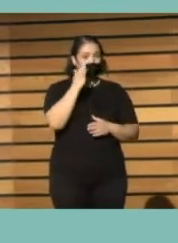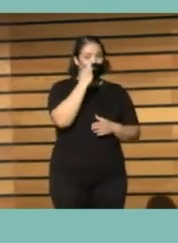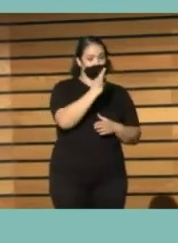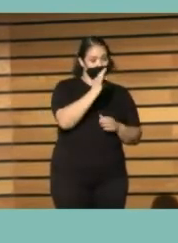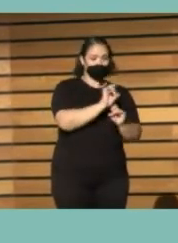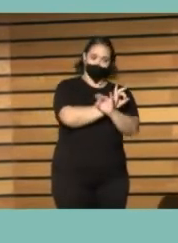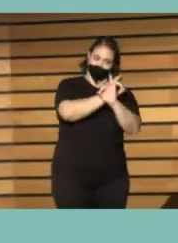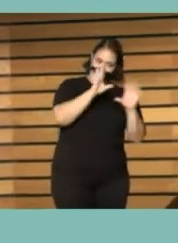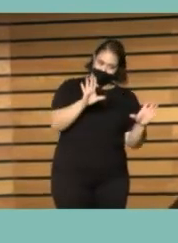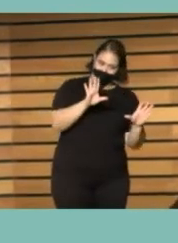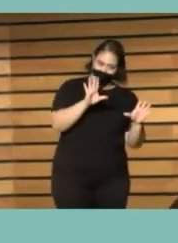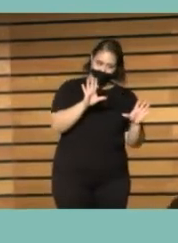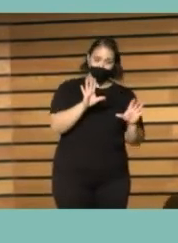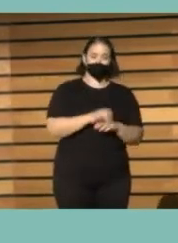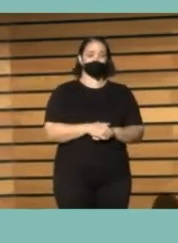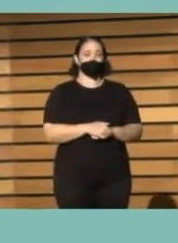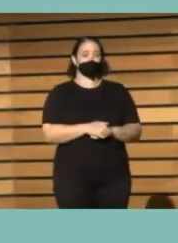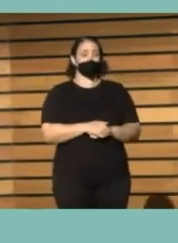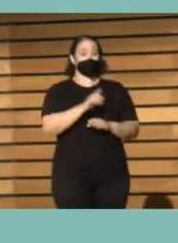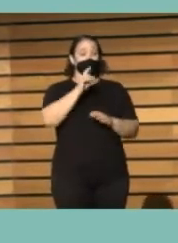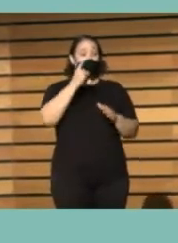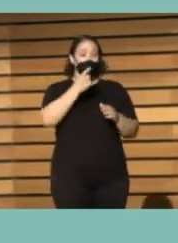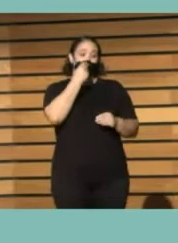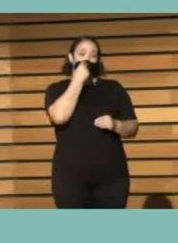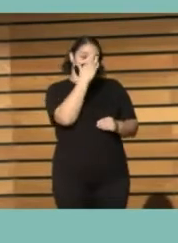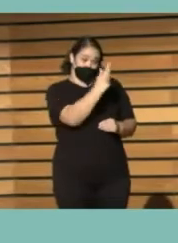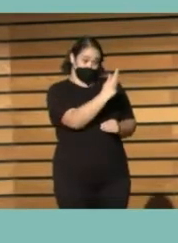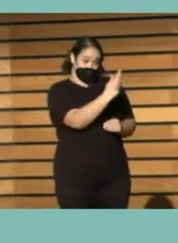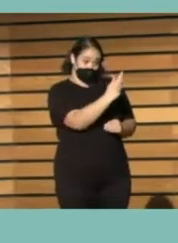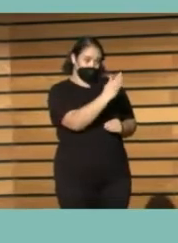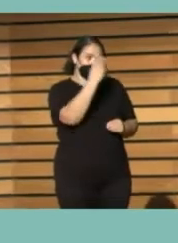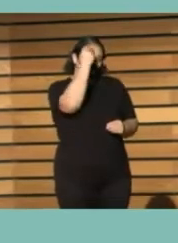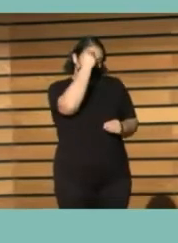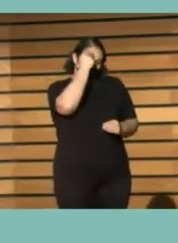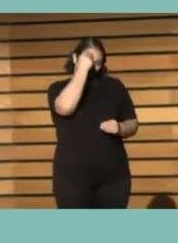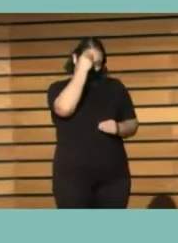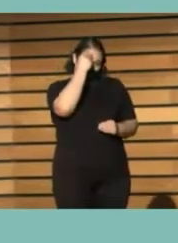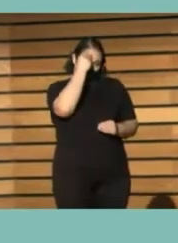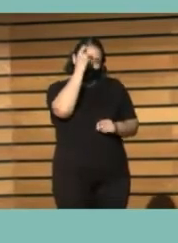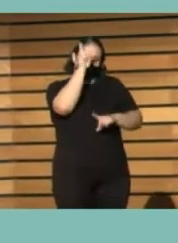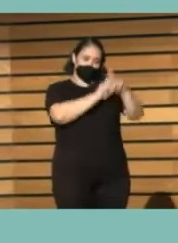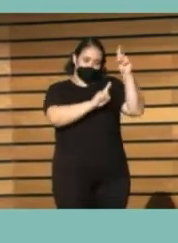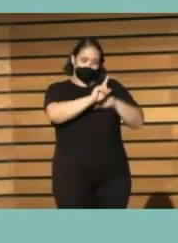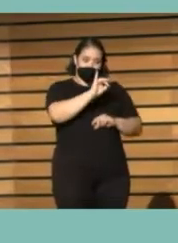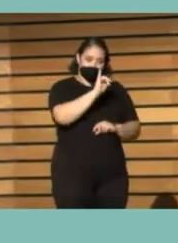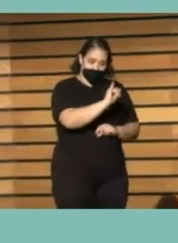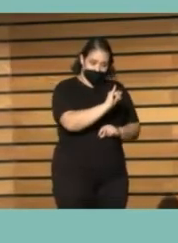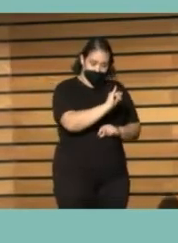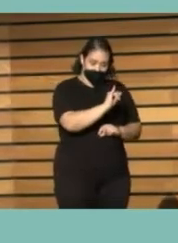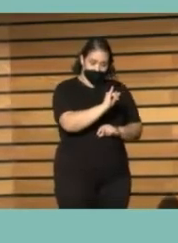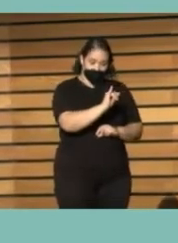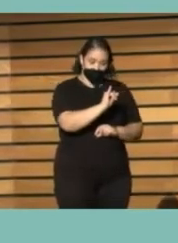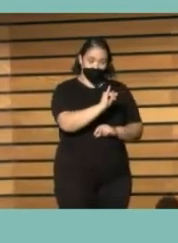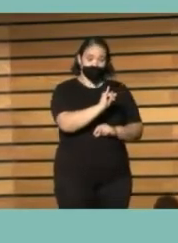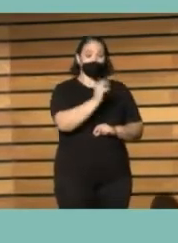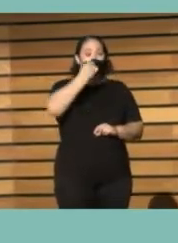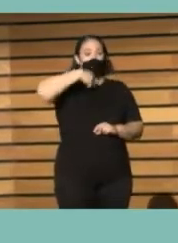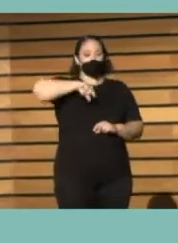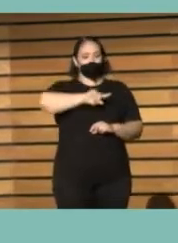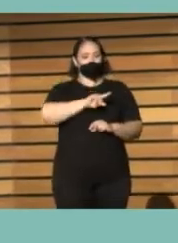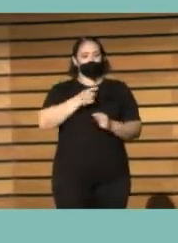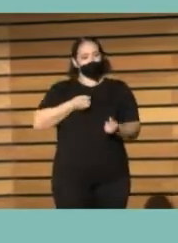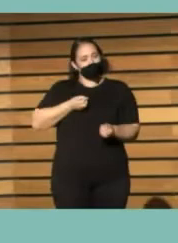propositivo, claramente. Con lo cual, partiendo de lo bueno, pero considerando los problemas que tiene el CCB, pues yo os quería